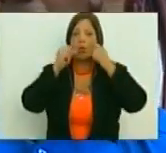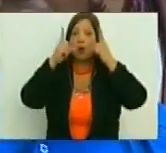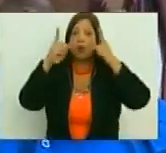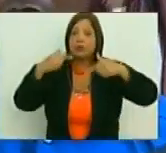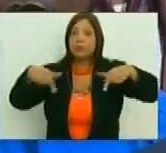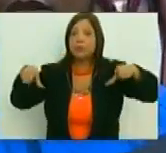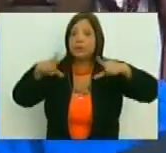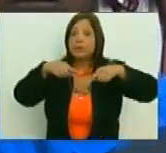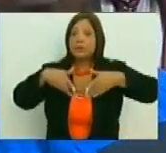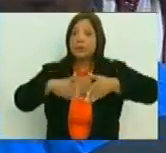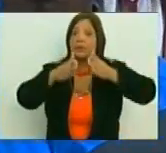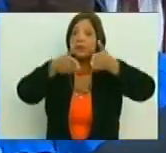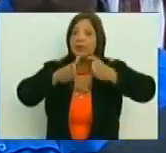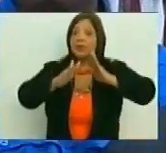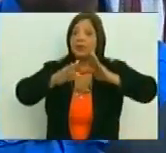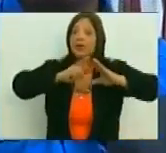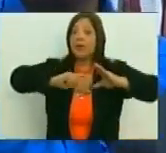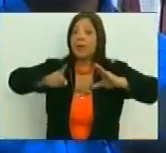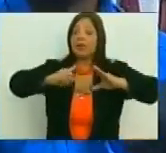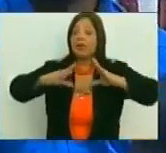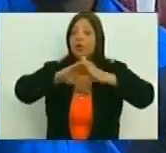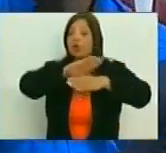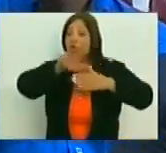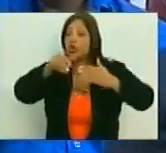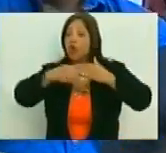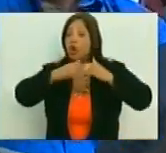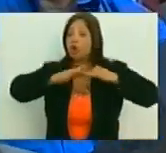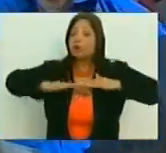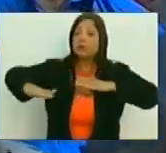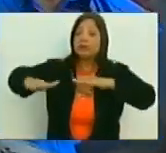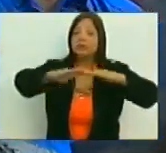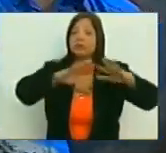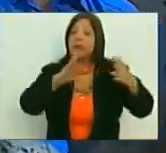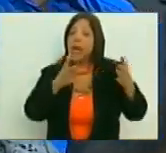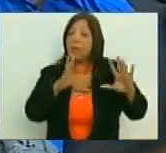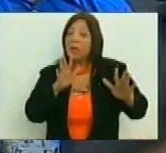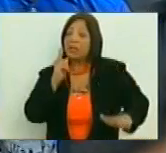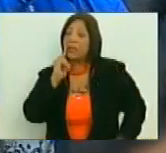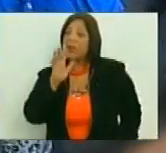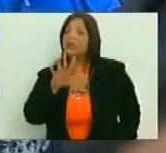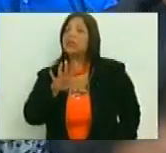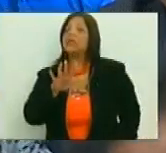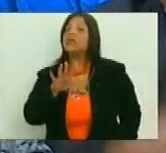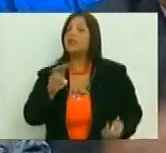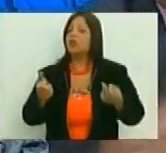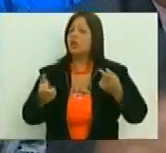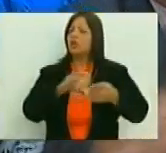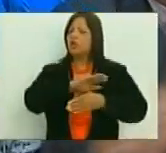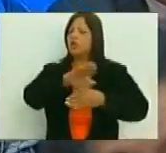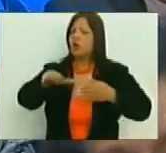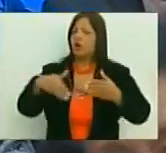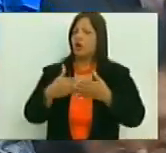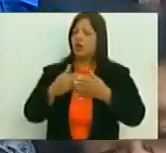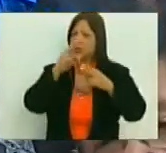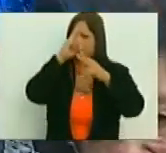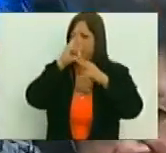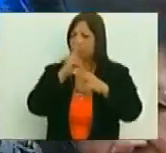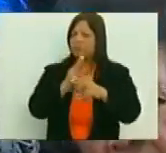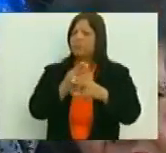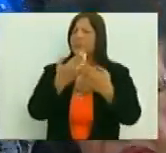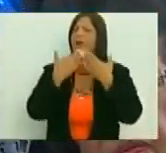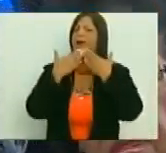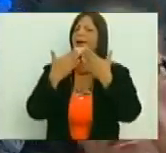la expedición de mi mando todo se plegó aparentemente todos reconocieron y